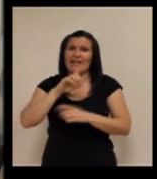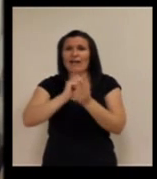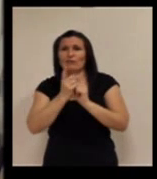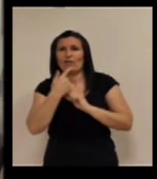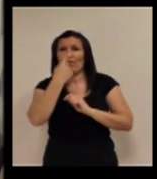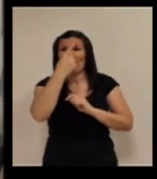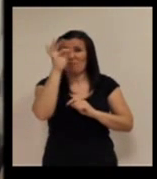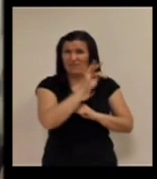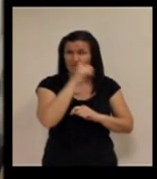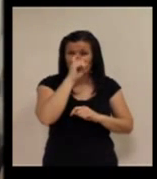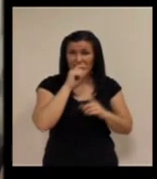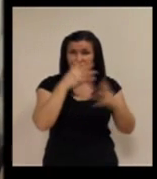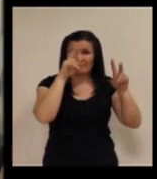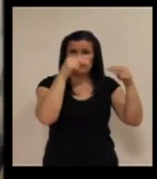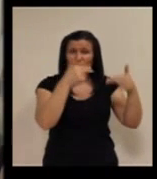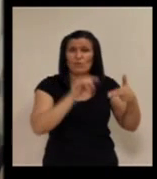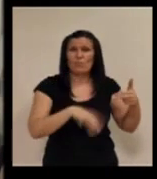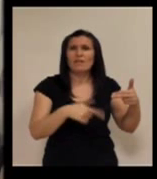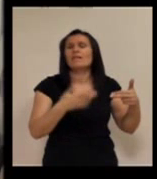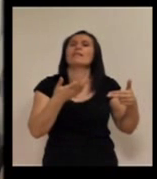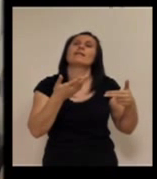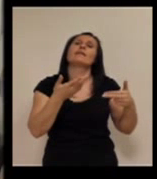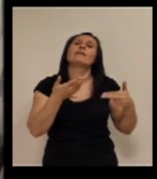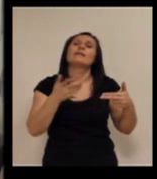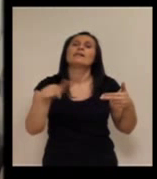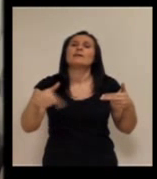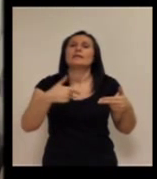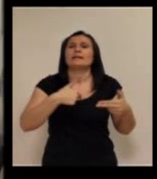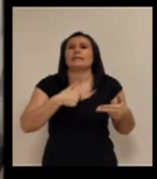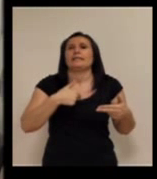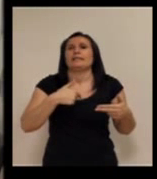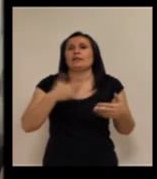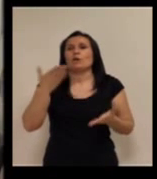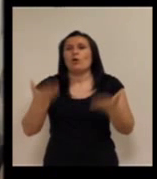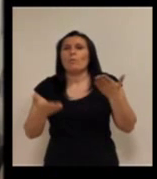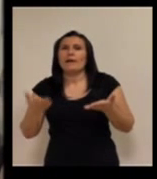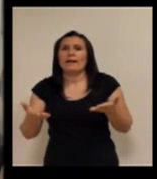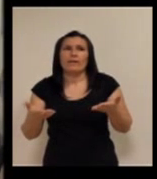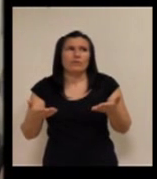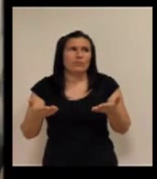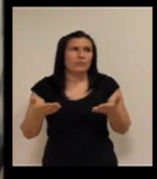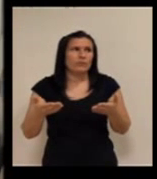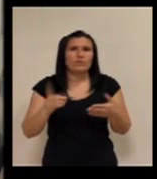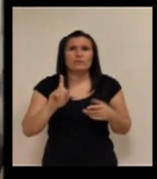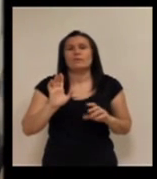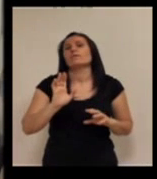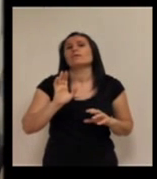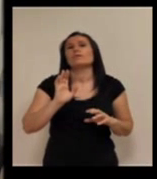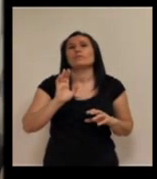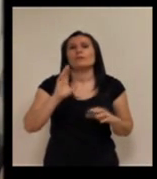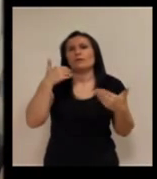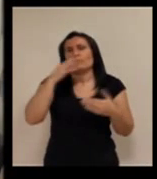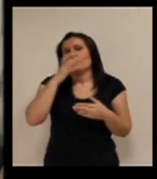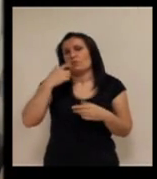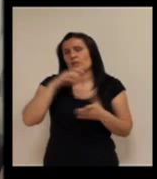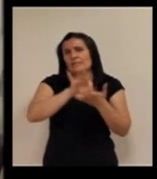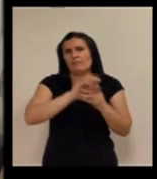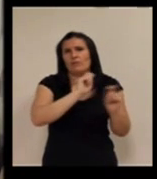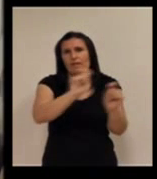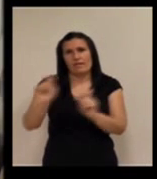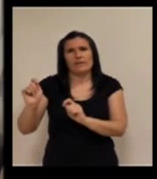es un país para envejecer y para para dejarte llevar por los servicios de teleasistencia comparado con lo que fuera esto es brillante y nada